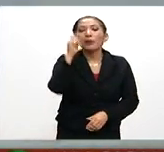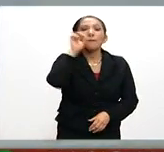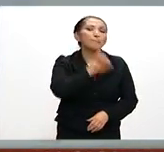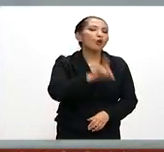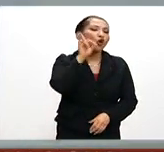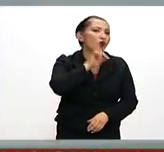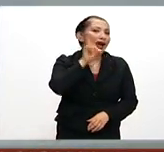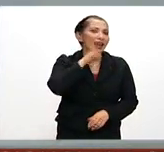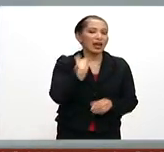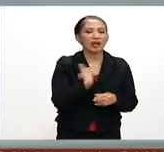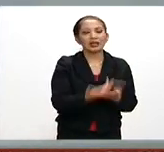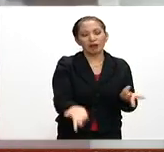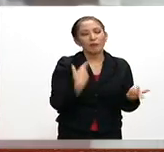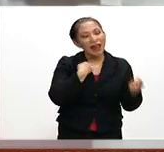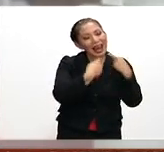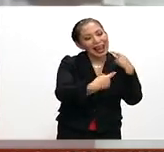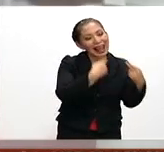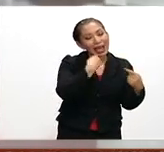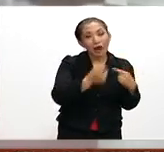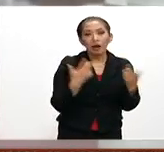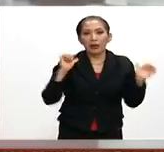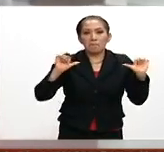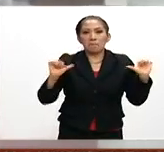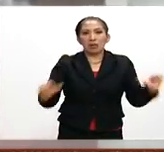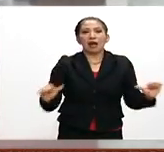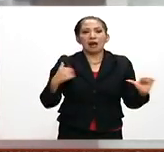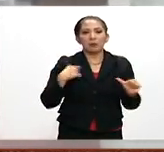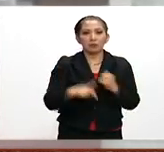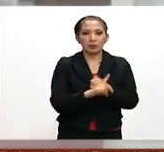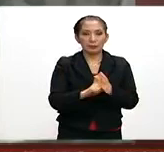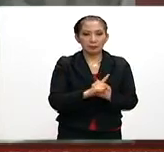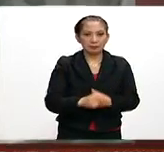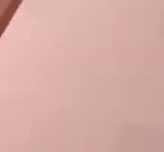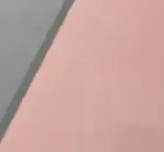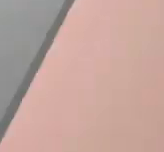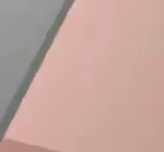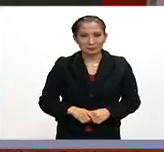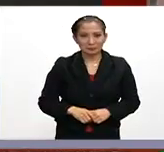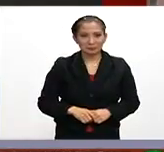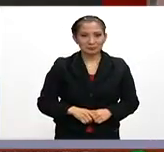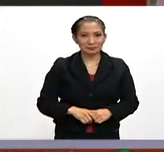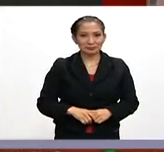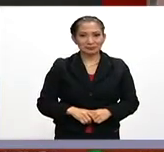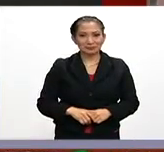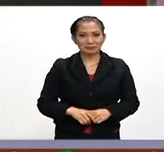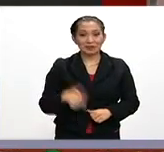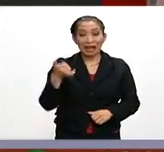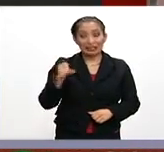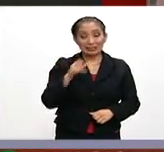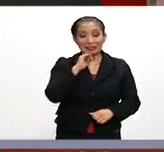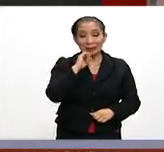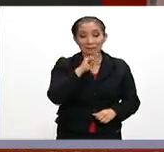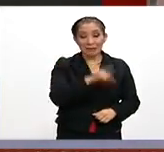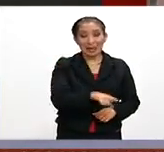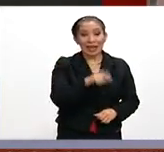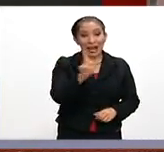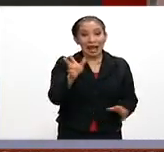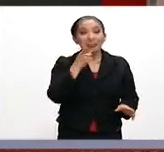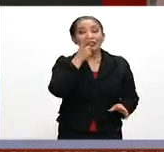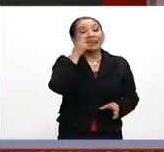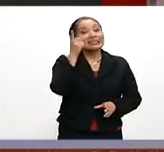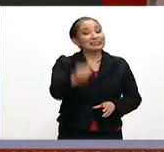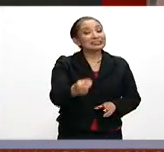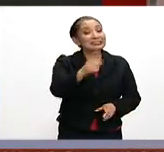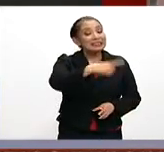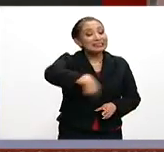que departían con ellos salieron ilesas de este asalto. Así es, Ana Cristina, y hay que reiterar